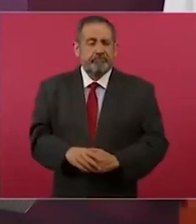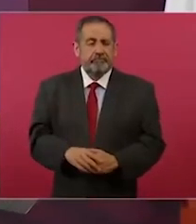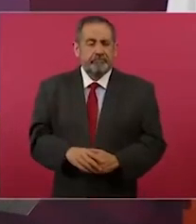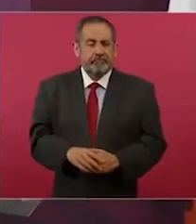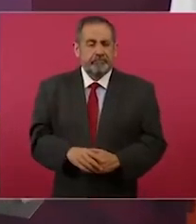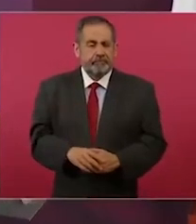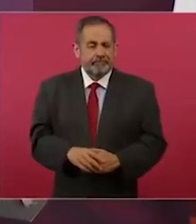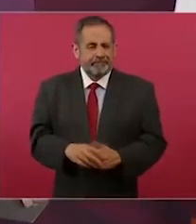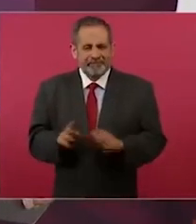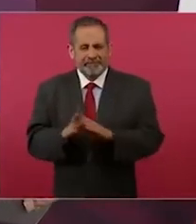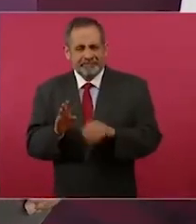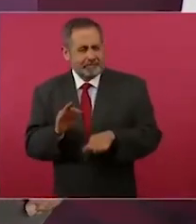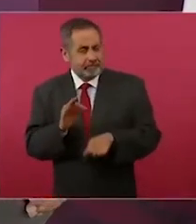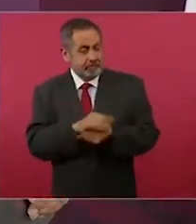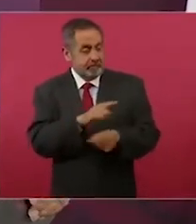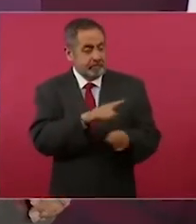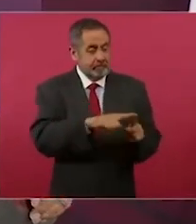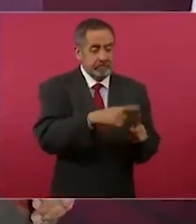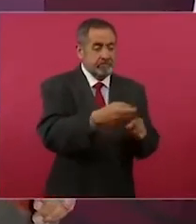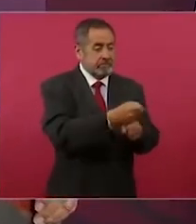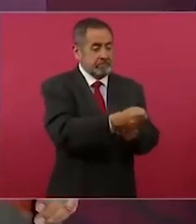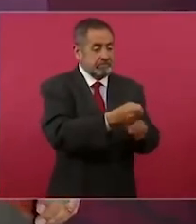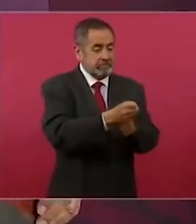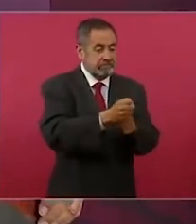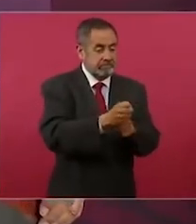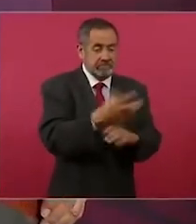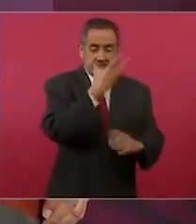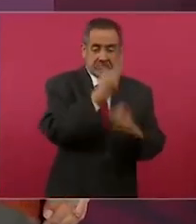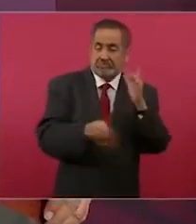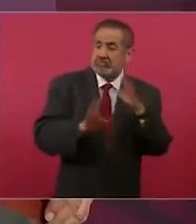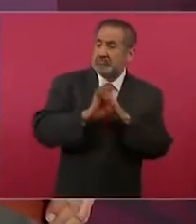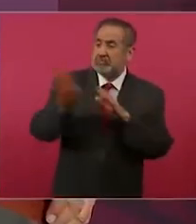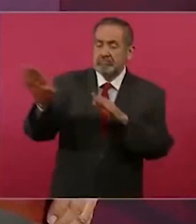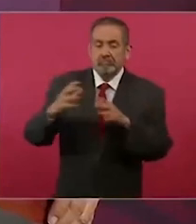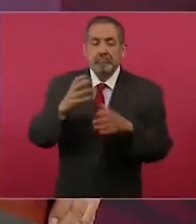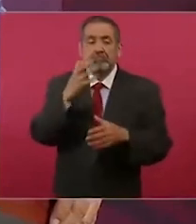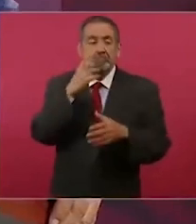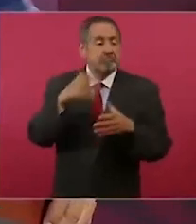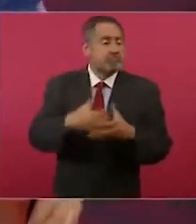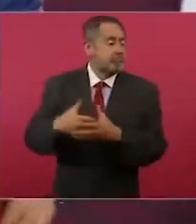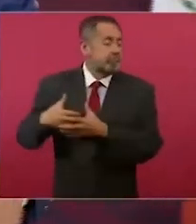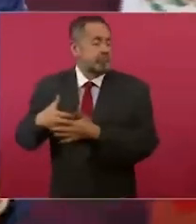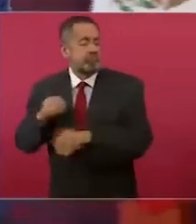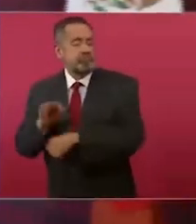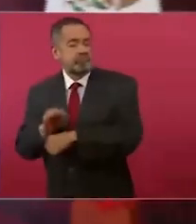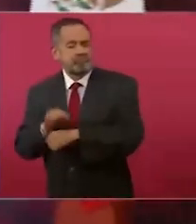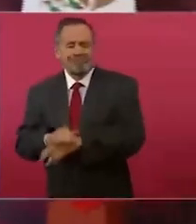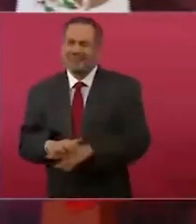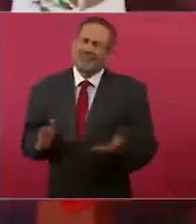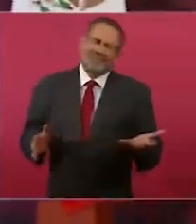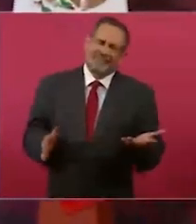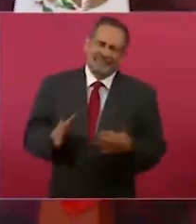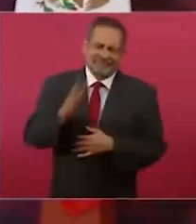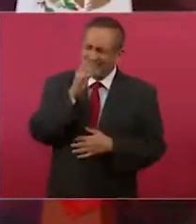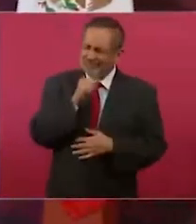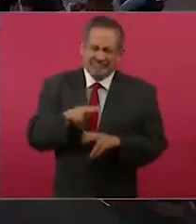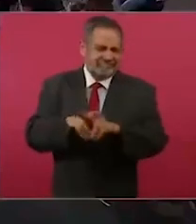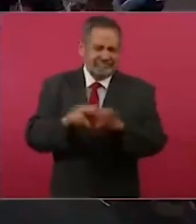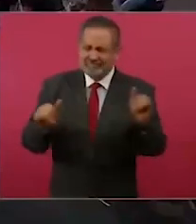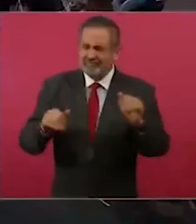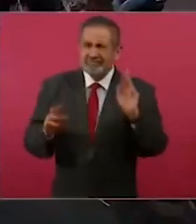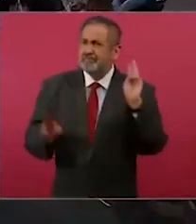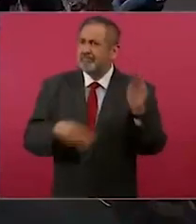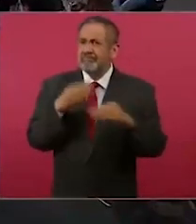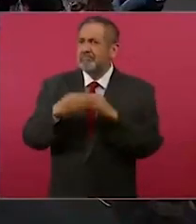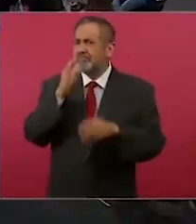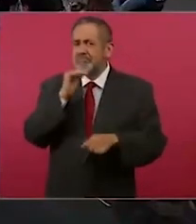deteriorándose sin asumir la emergencia mundial por la que atravesamos y el caos urbano de nuestras ciudades siga sin límites.